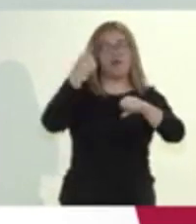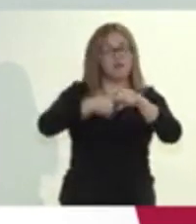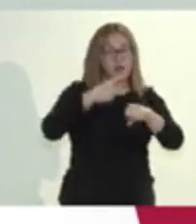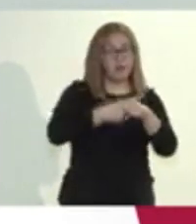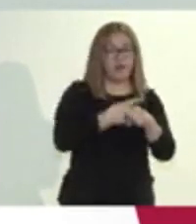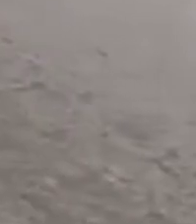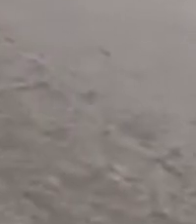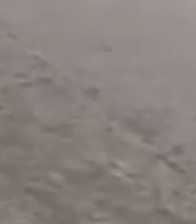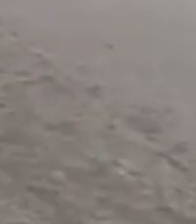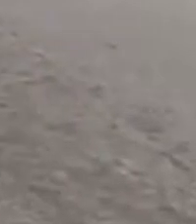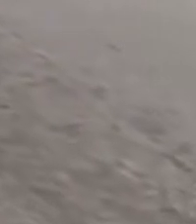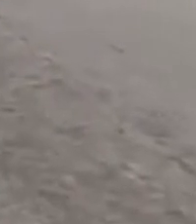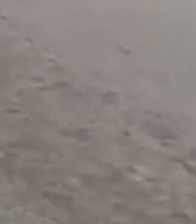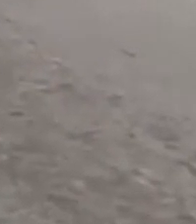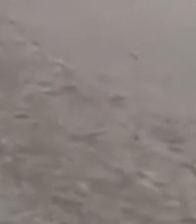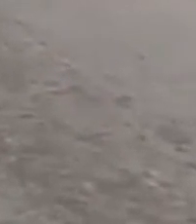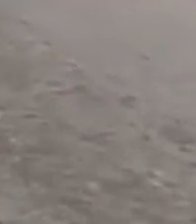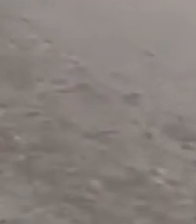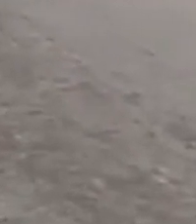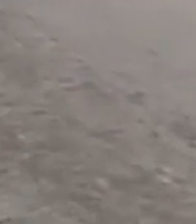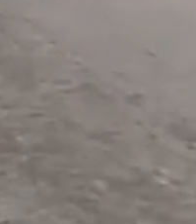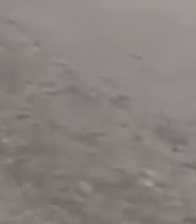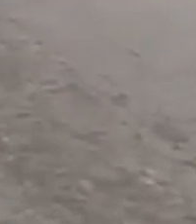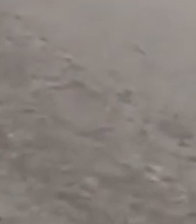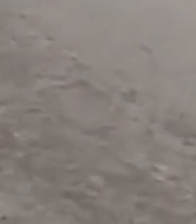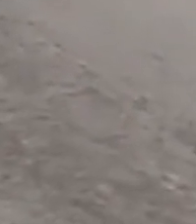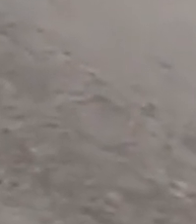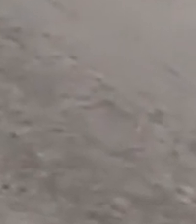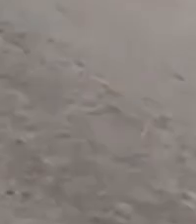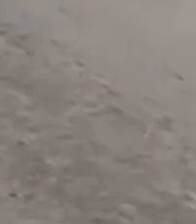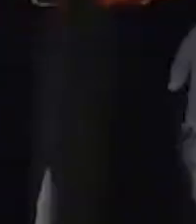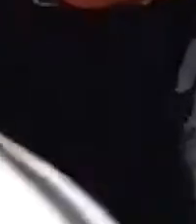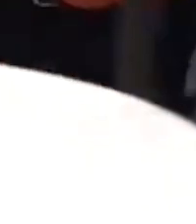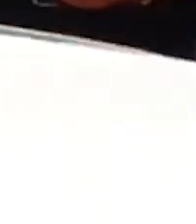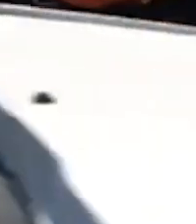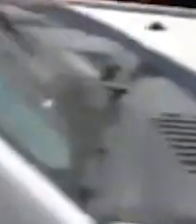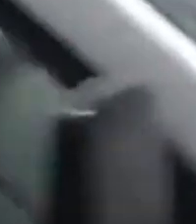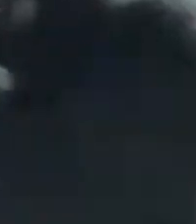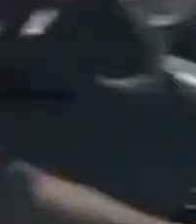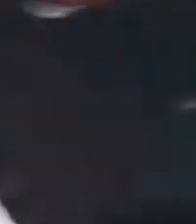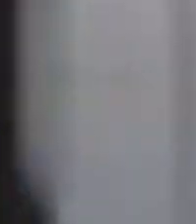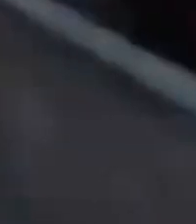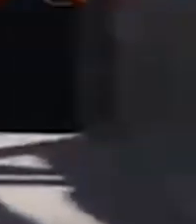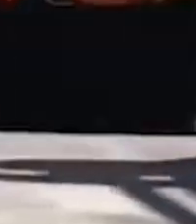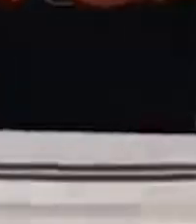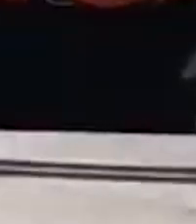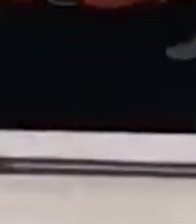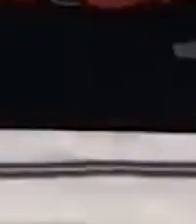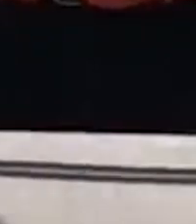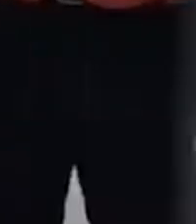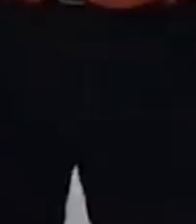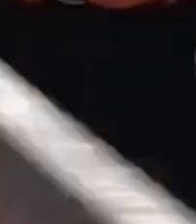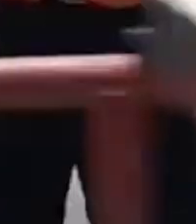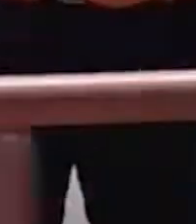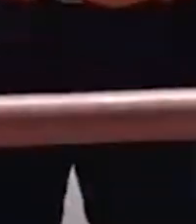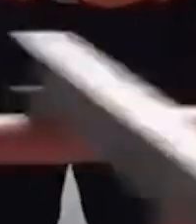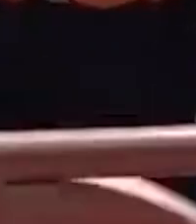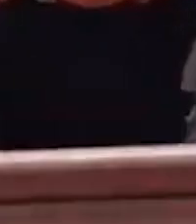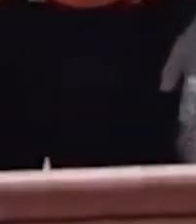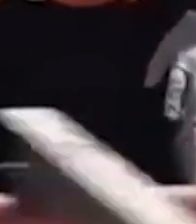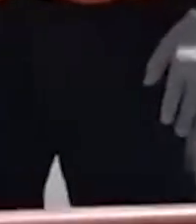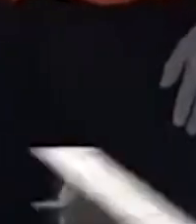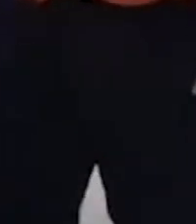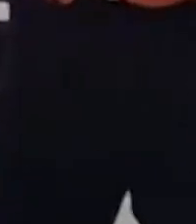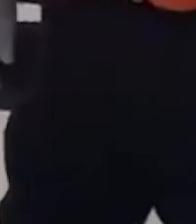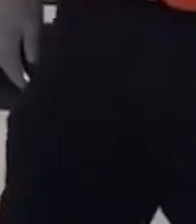de casos. Agregó que se intensificarán las acciones con los alcaldes para reforzar la vigilancia sanitaria en todos los establecimientos y